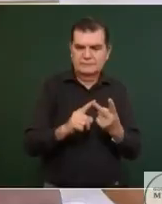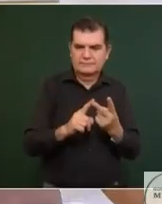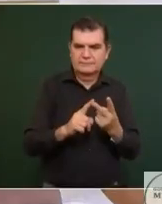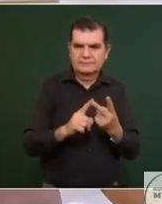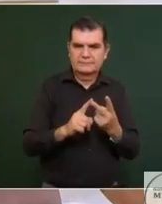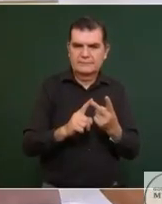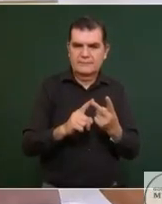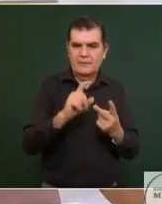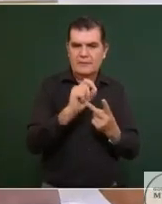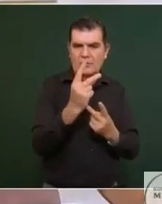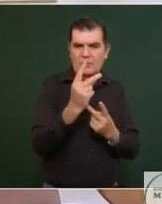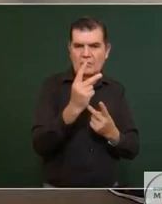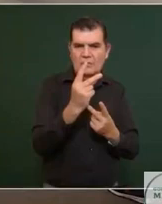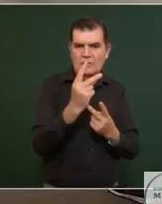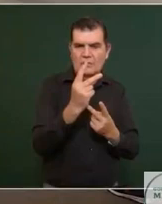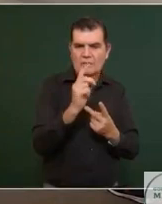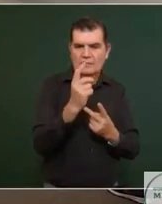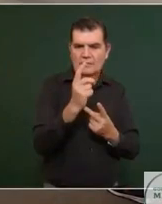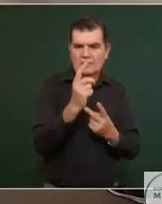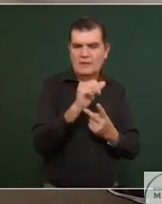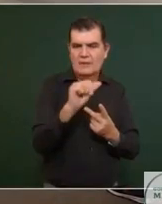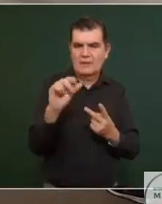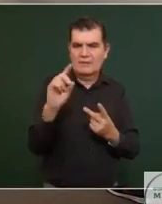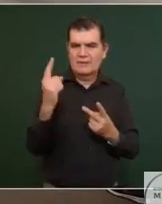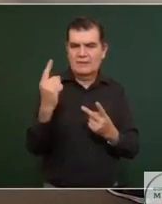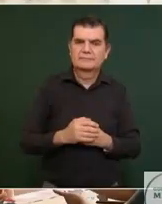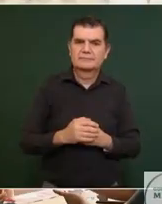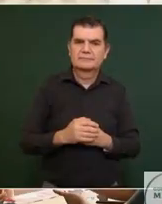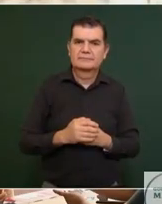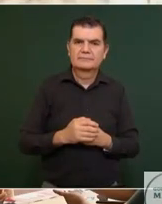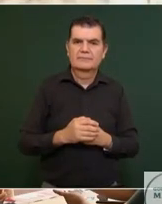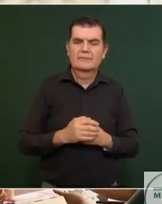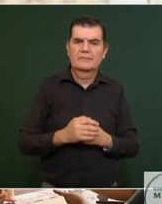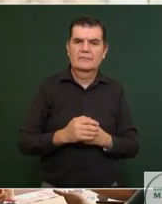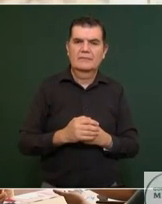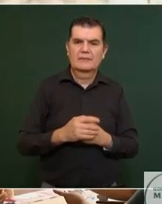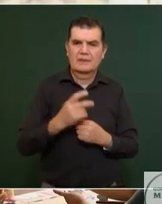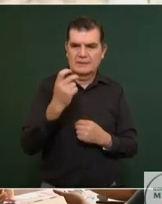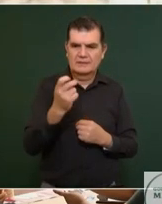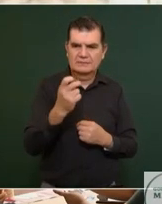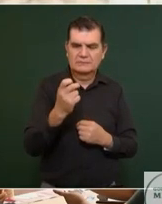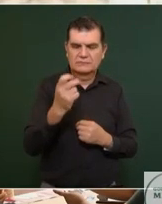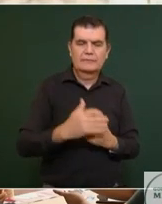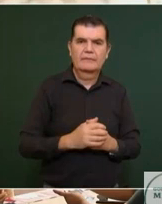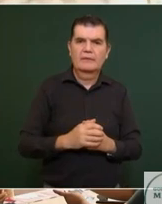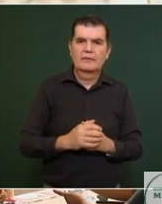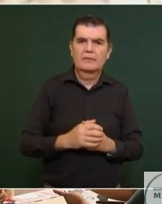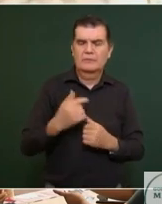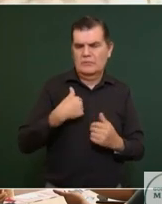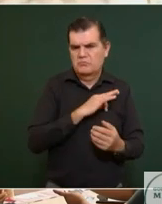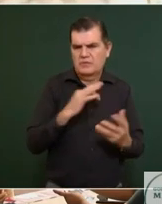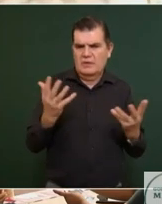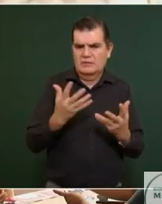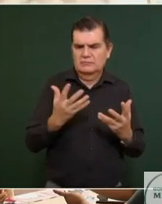del 22 de diciembre al 31 de diciembre. Entonces, en este tiempo van a